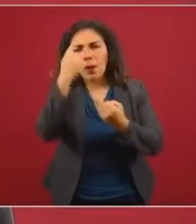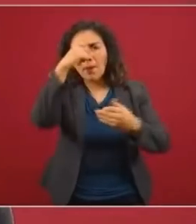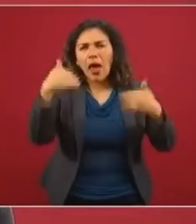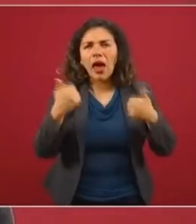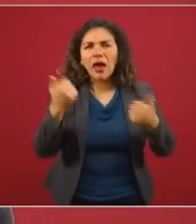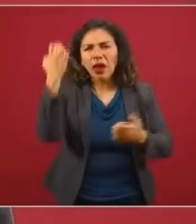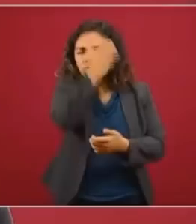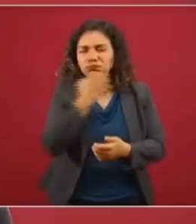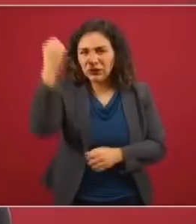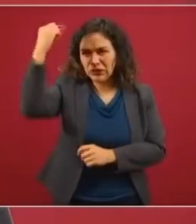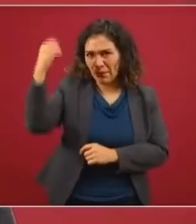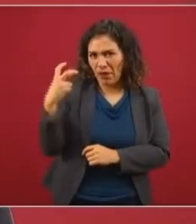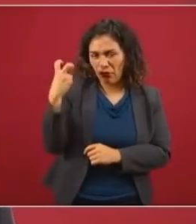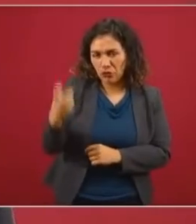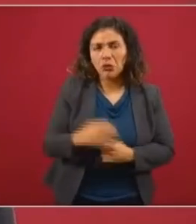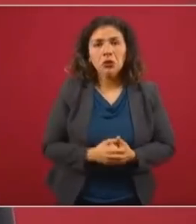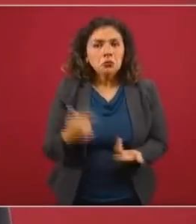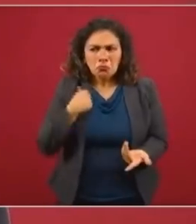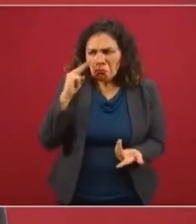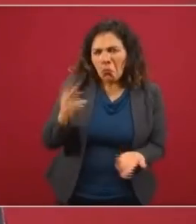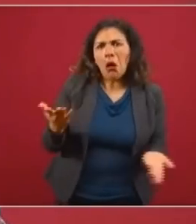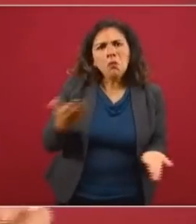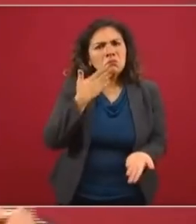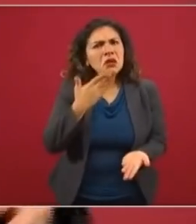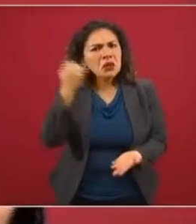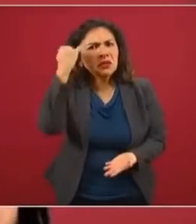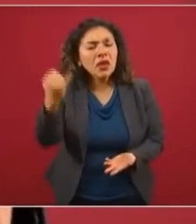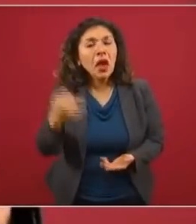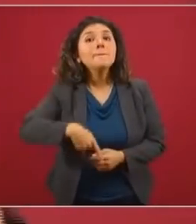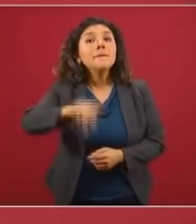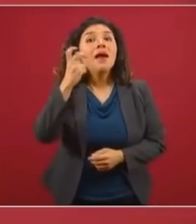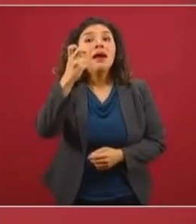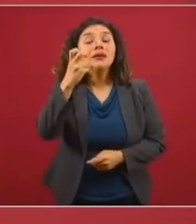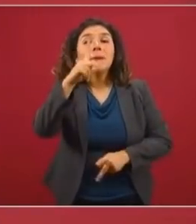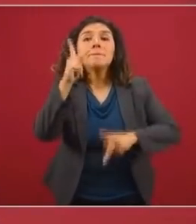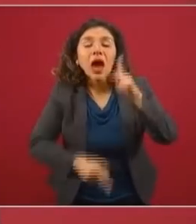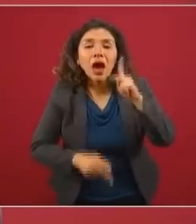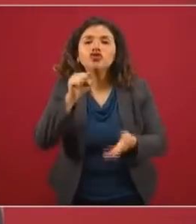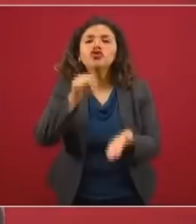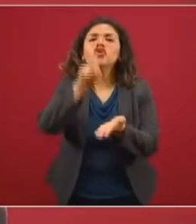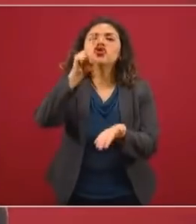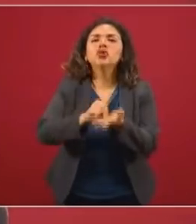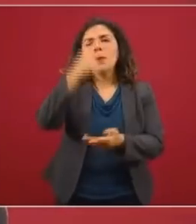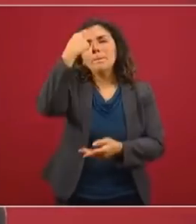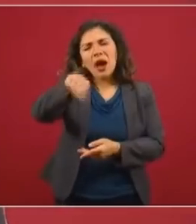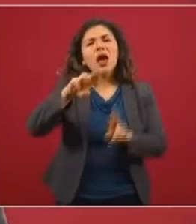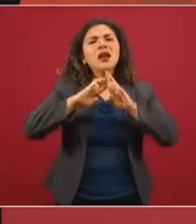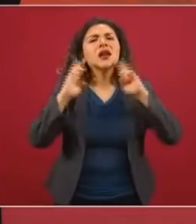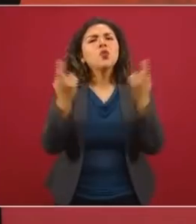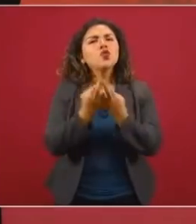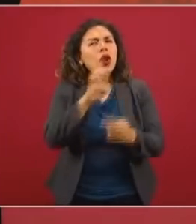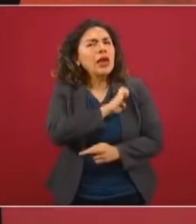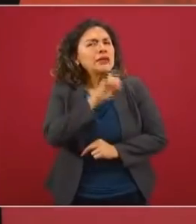de este semáforo. Nos pareció excelente, pero en eso se interpuso esta solicitud de una reunión